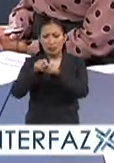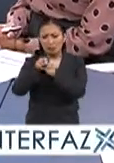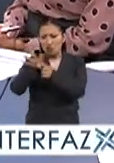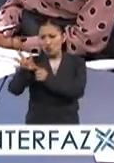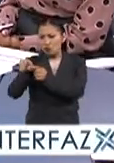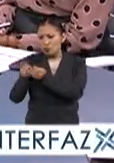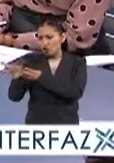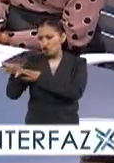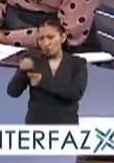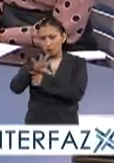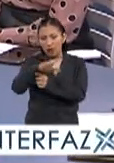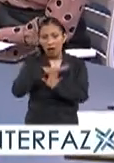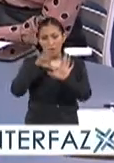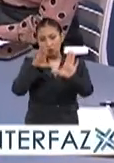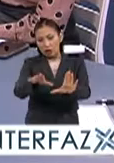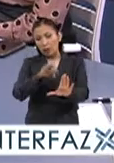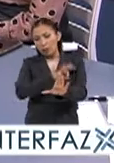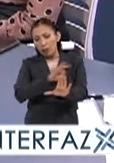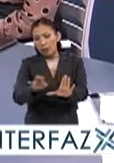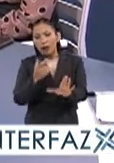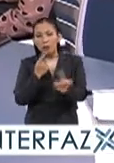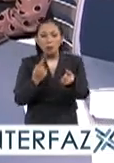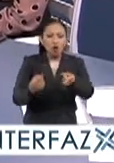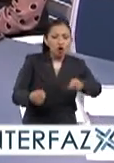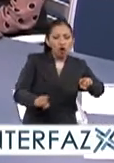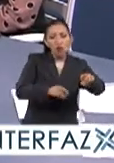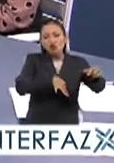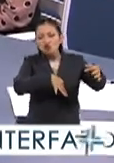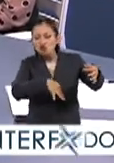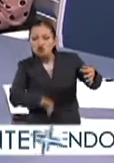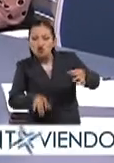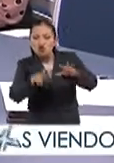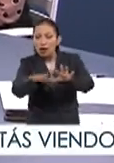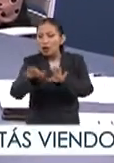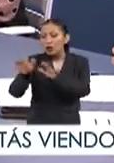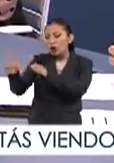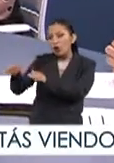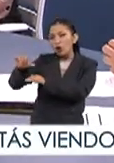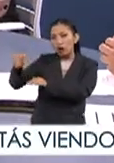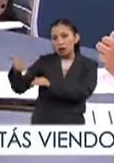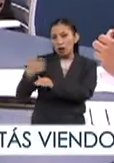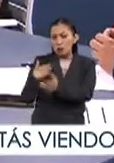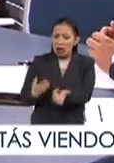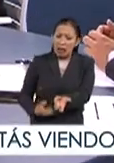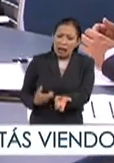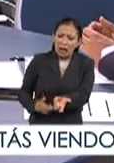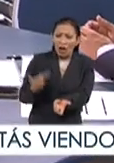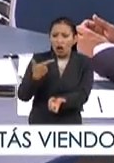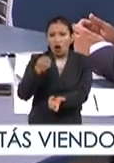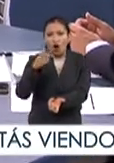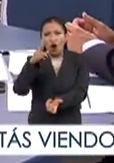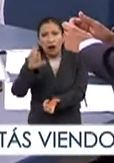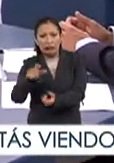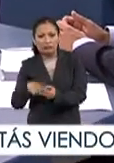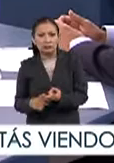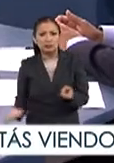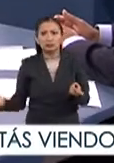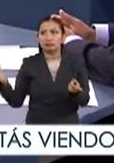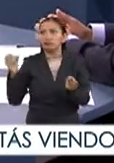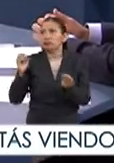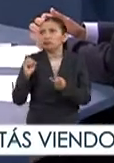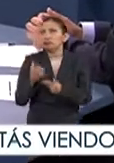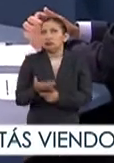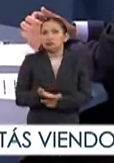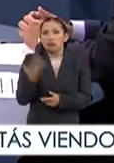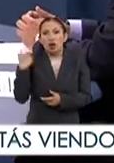diversificado porque pues hay una parte que puede ser muy melódica y sinfónica hasta cuestiones que tienen que ver con gore y bueno